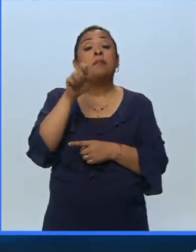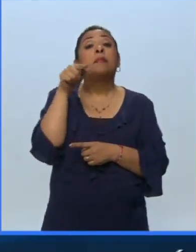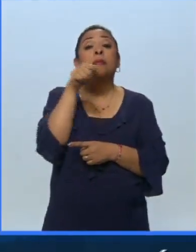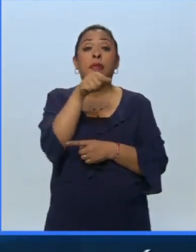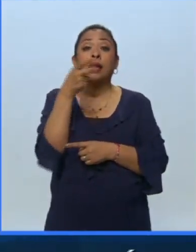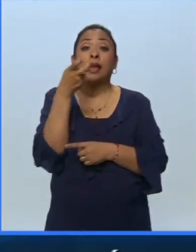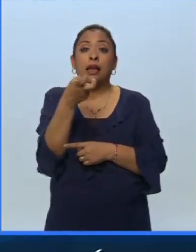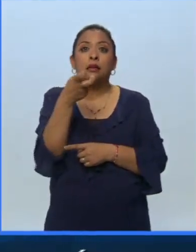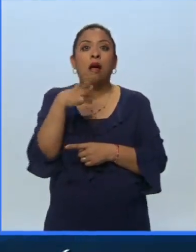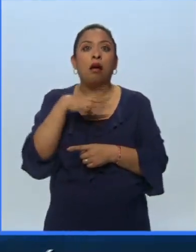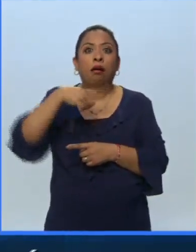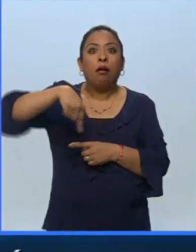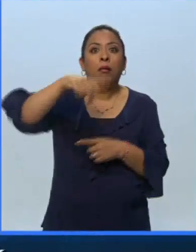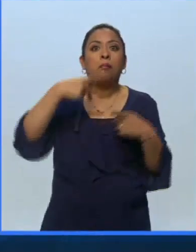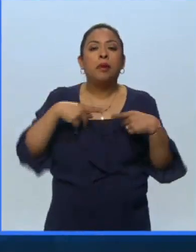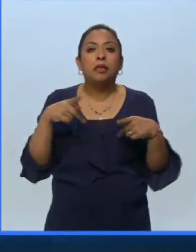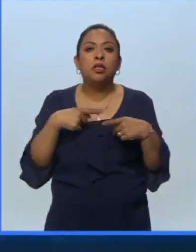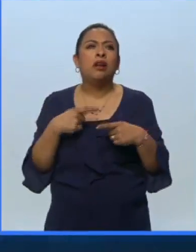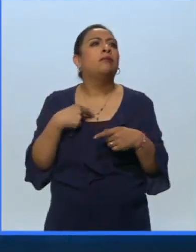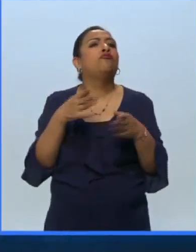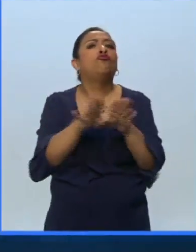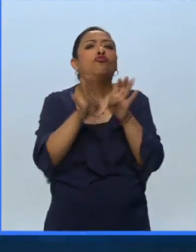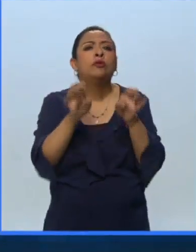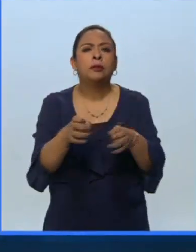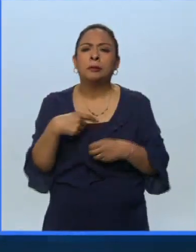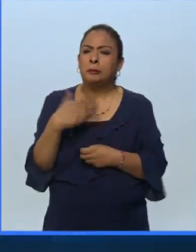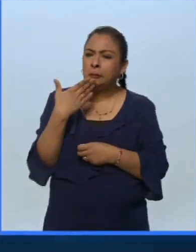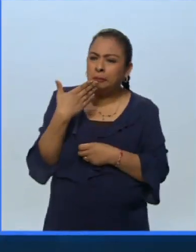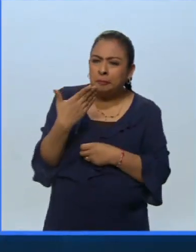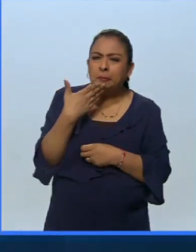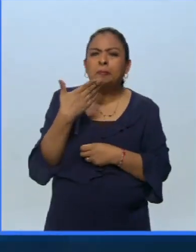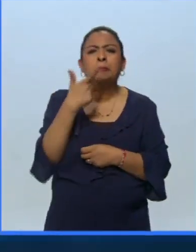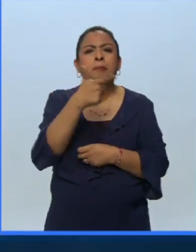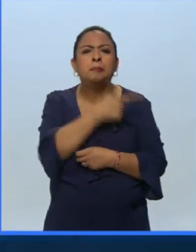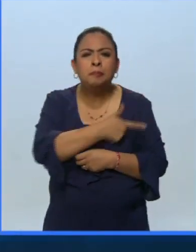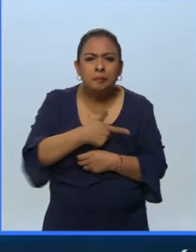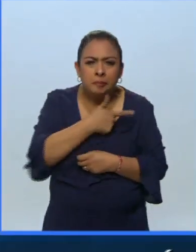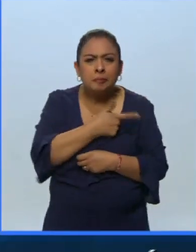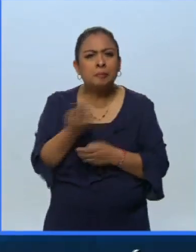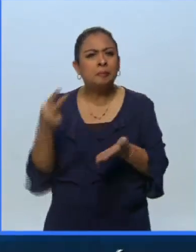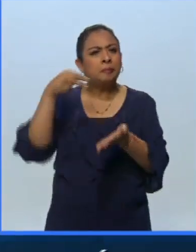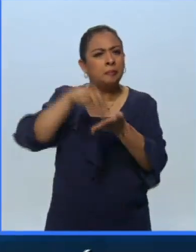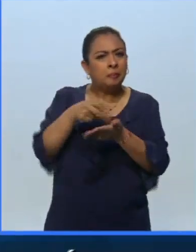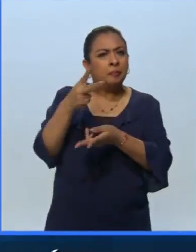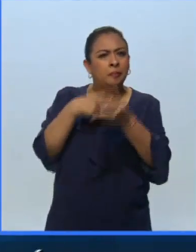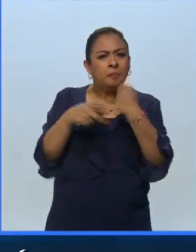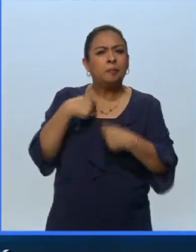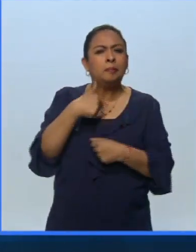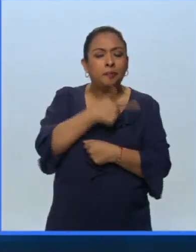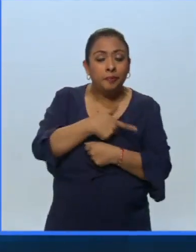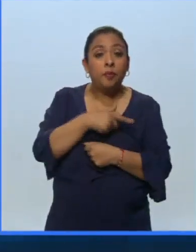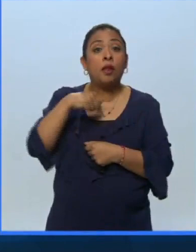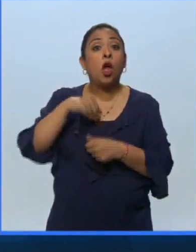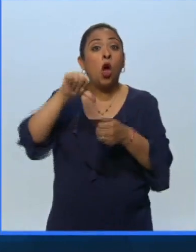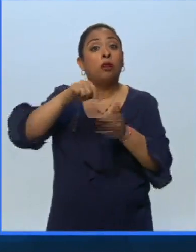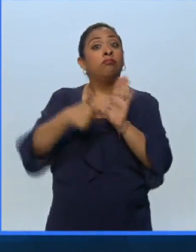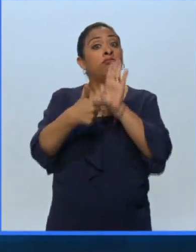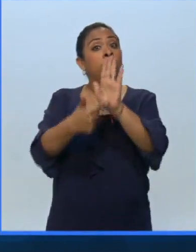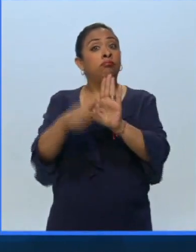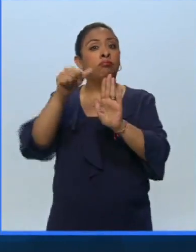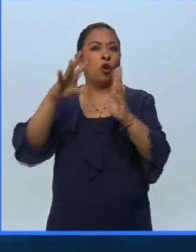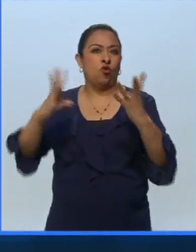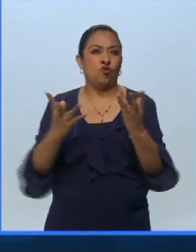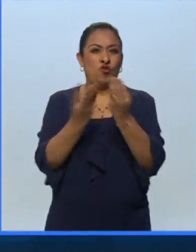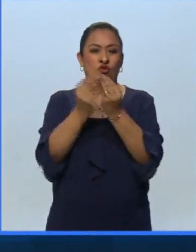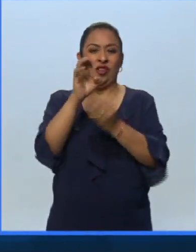pone a la gente. ¿Cómo estás? tú. Nuevamente, Mola, qué gusto tenerte por acá. Ahora presentándote como parte del